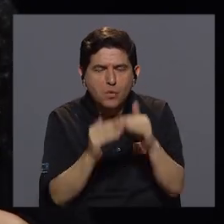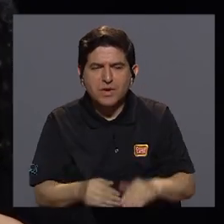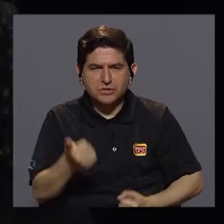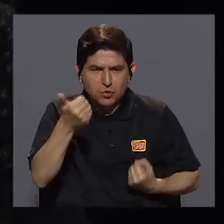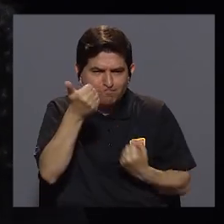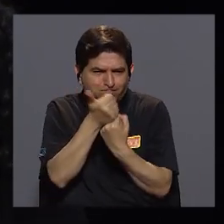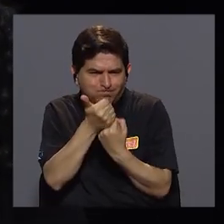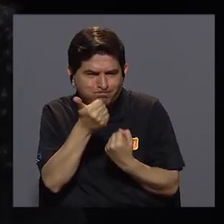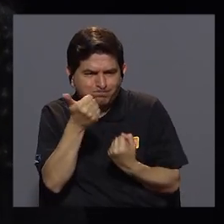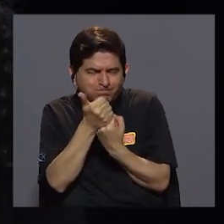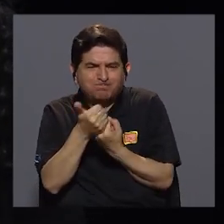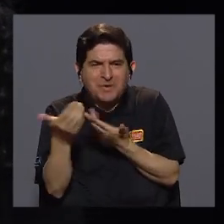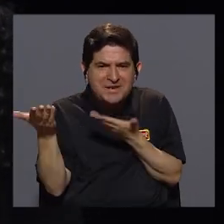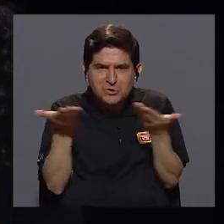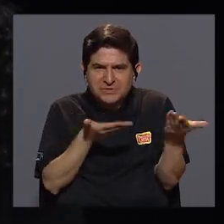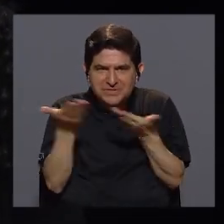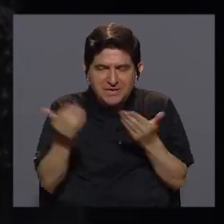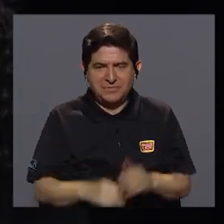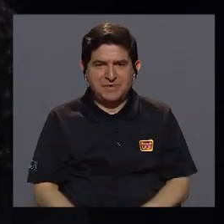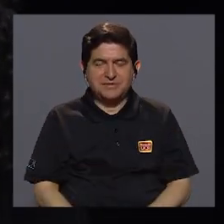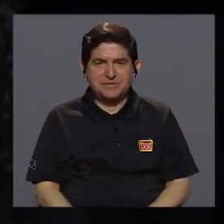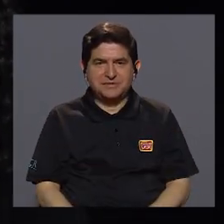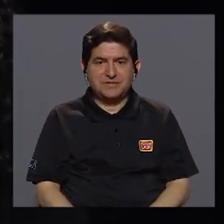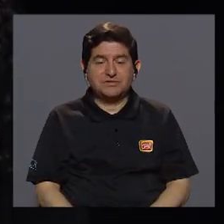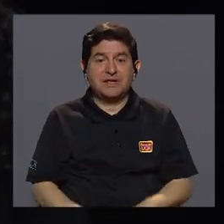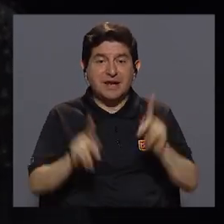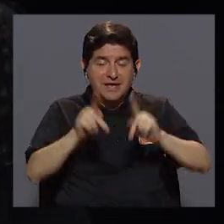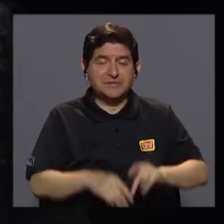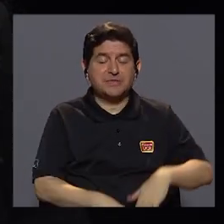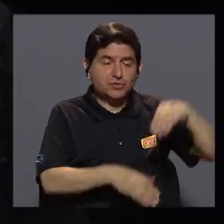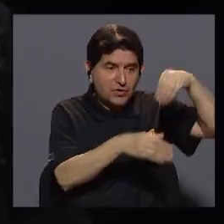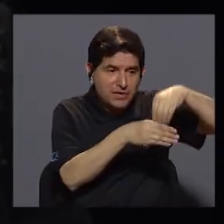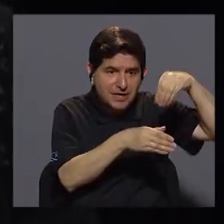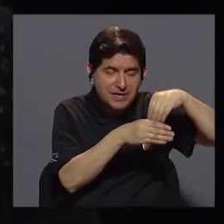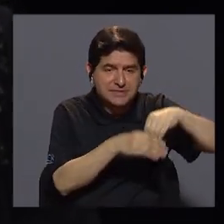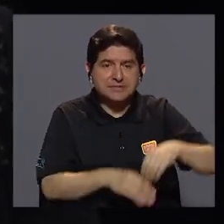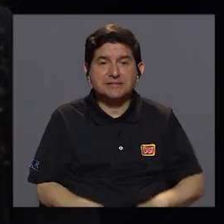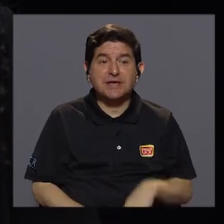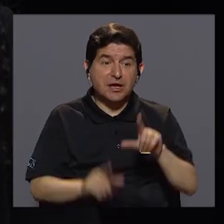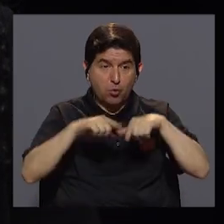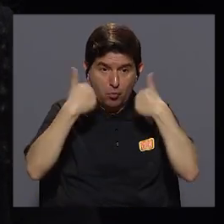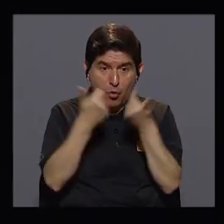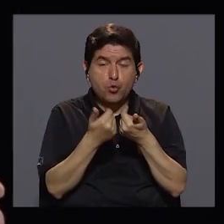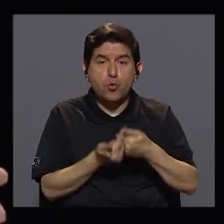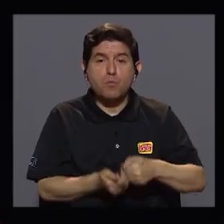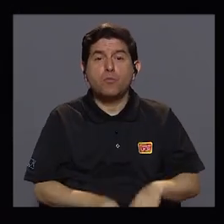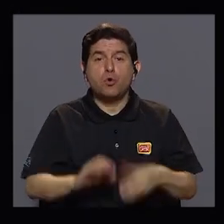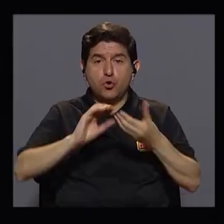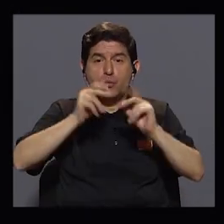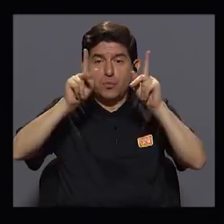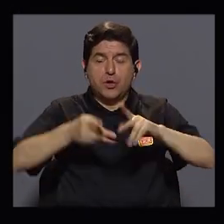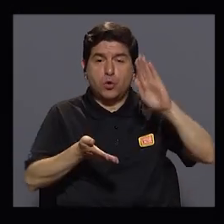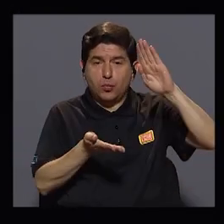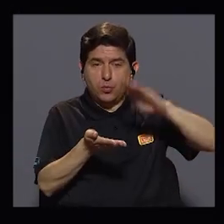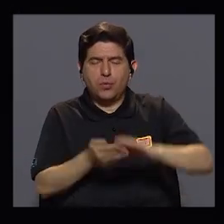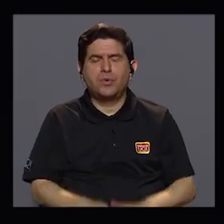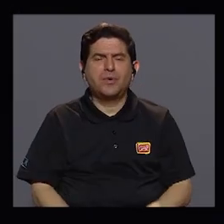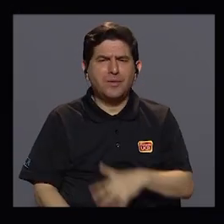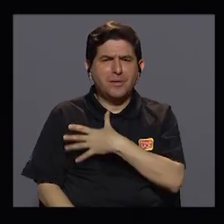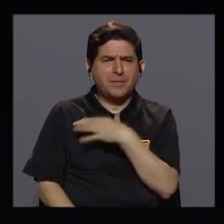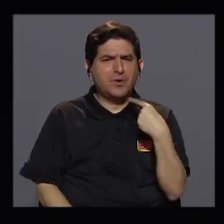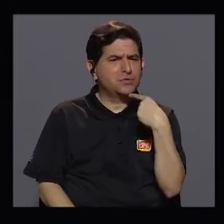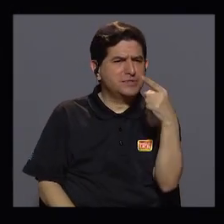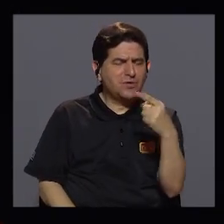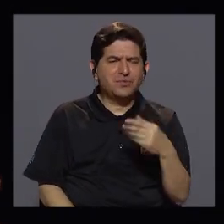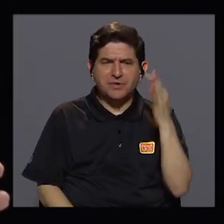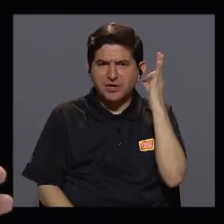soporta ese servicio, es decir, los aportantes, los cotizantes, que es cada vez menor. Doña Juli, a mí me gustó mucho como usted lo